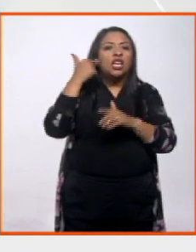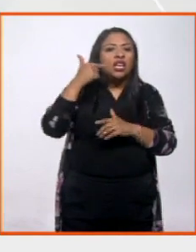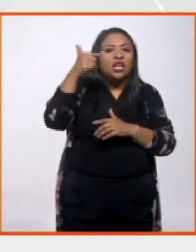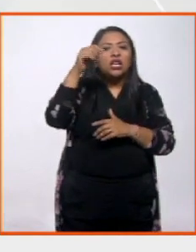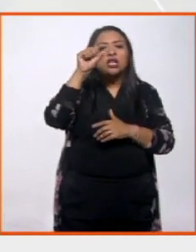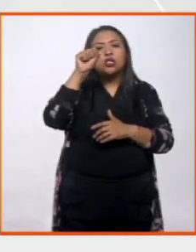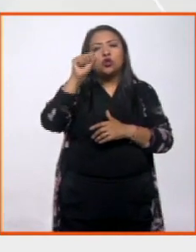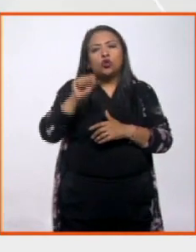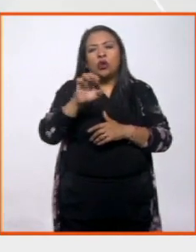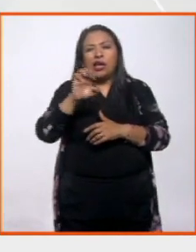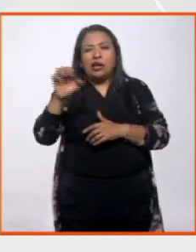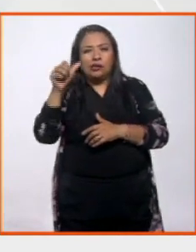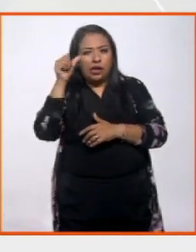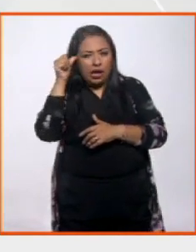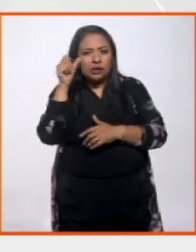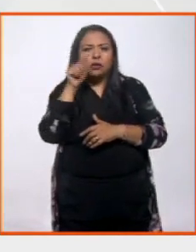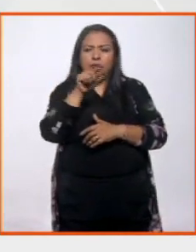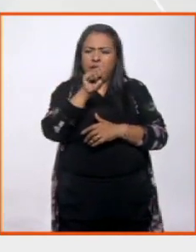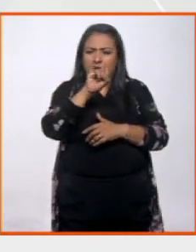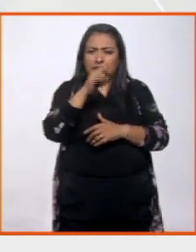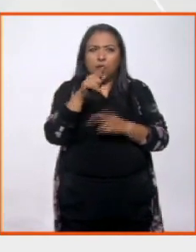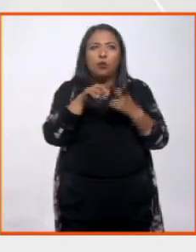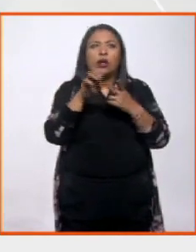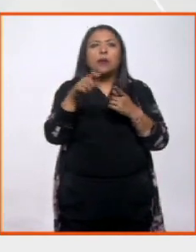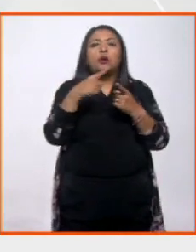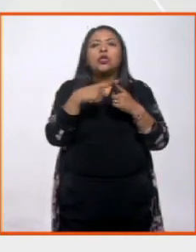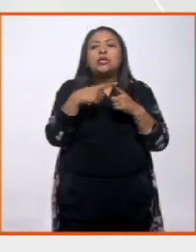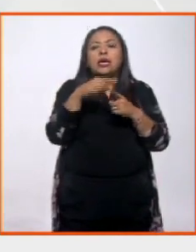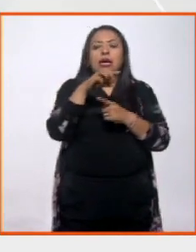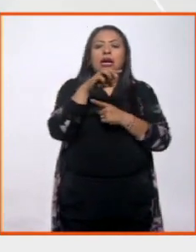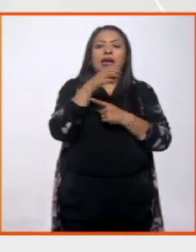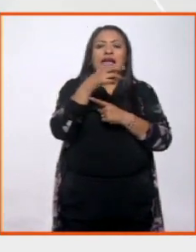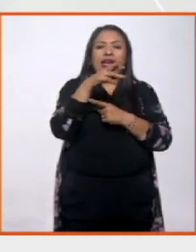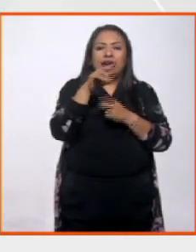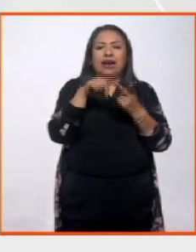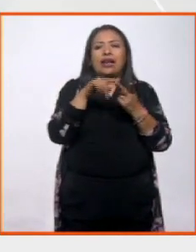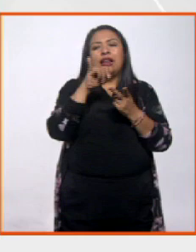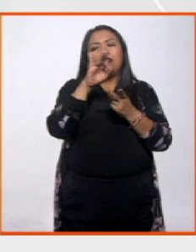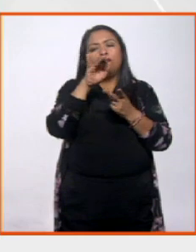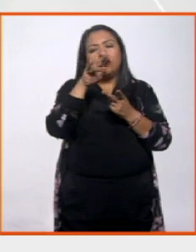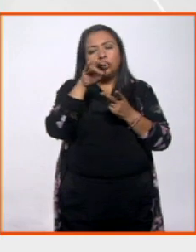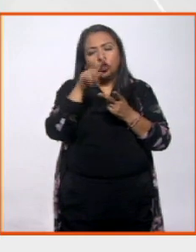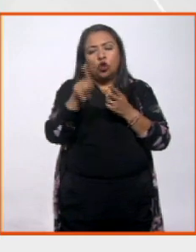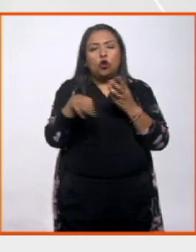asiático y en Singapur, por supuesto, gente como Mago Serrera, Héctor Infanzón,